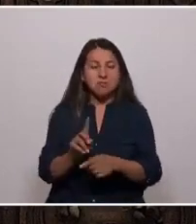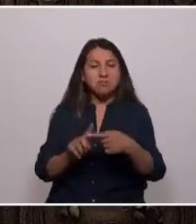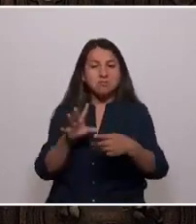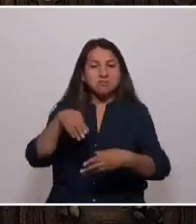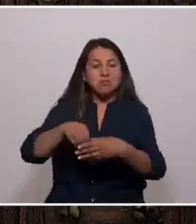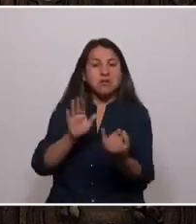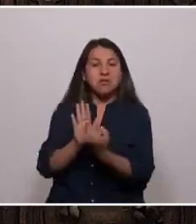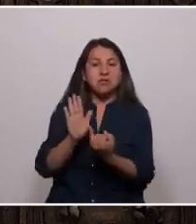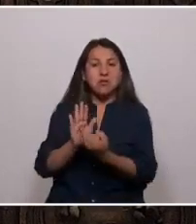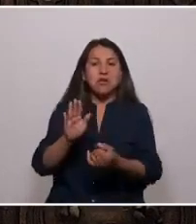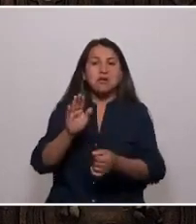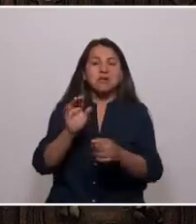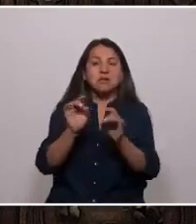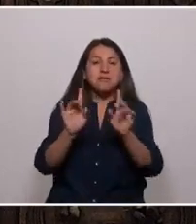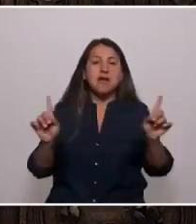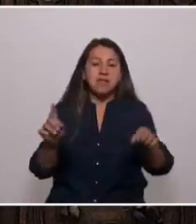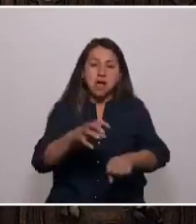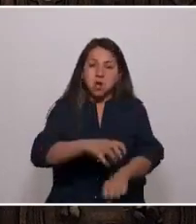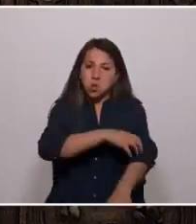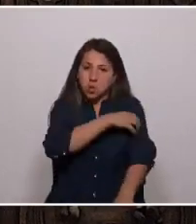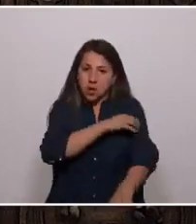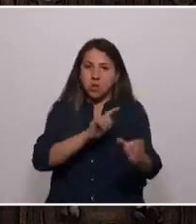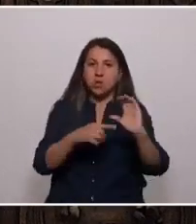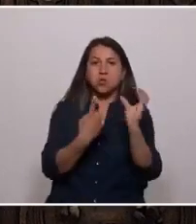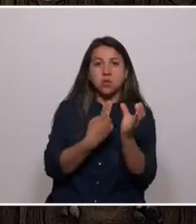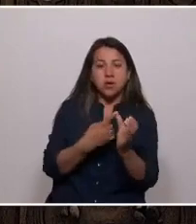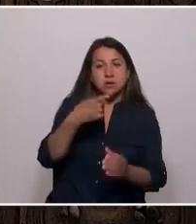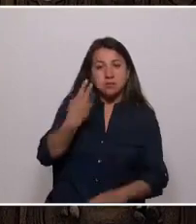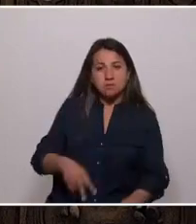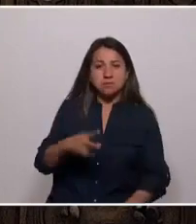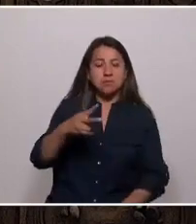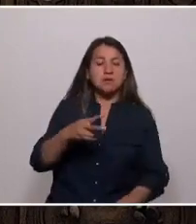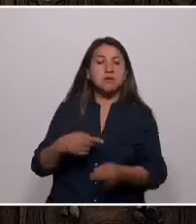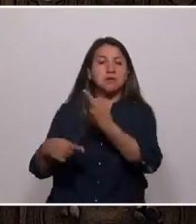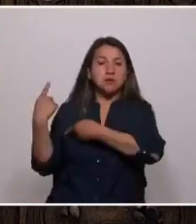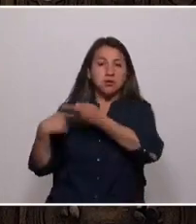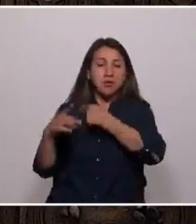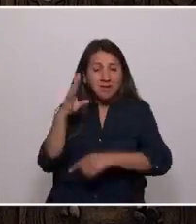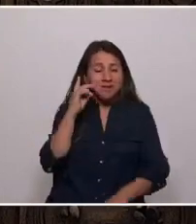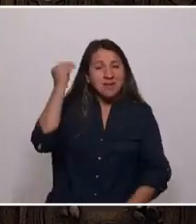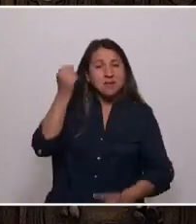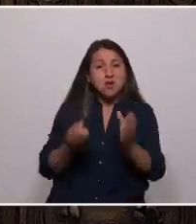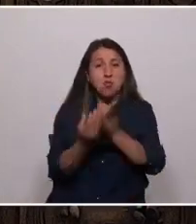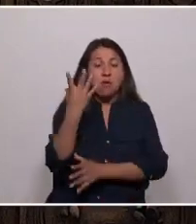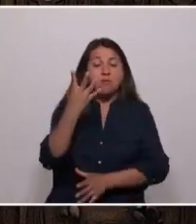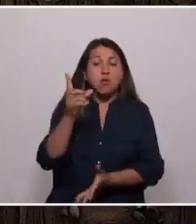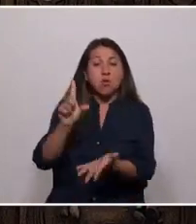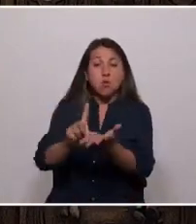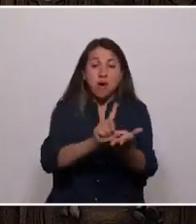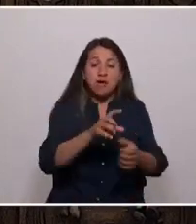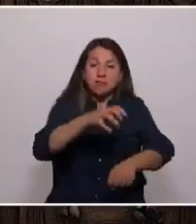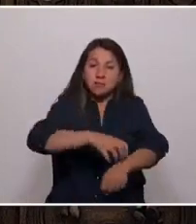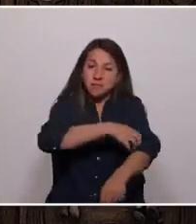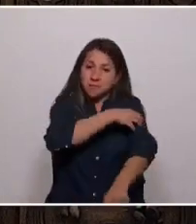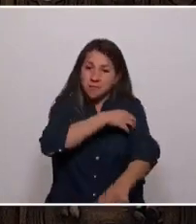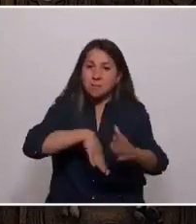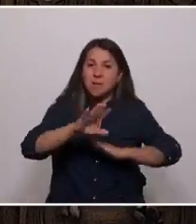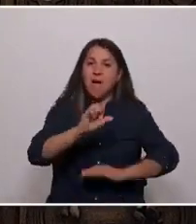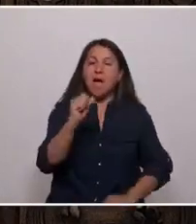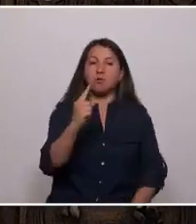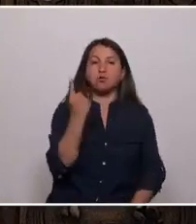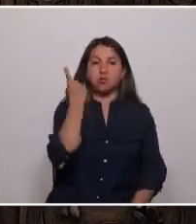identidad geográfica, cultural y pertenencia histórica, creándose nuevos territorios con mayor autonomía,